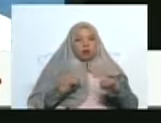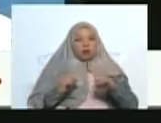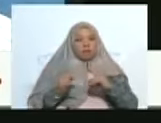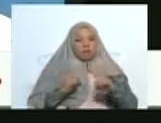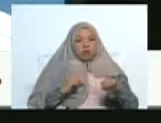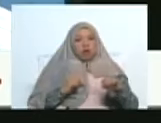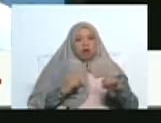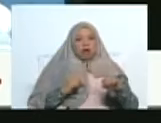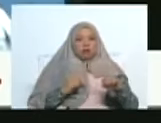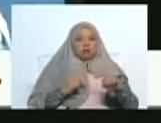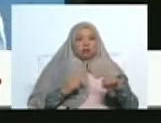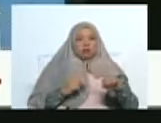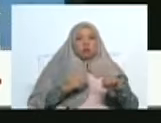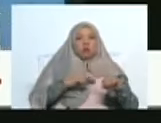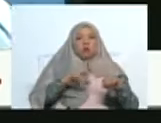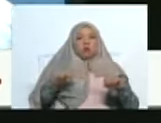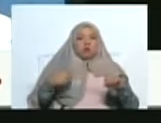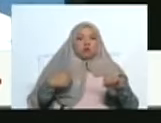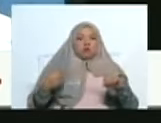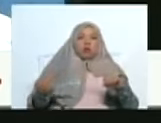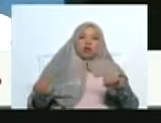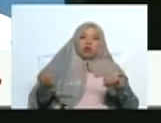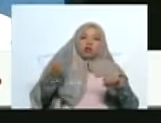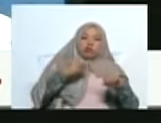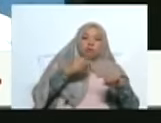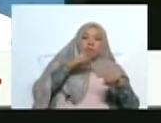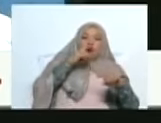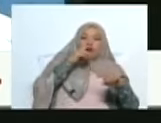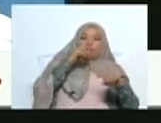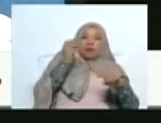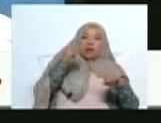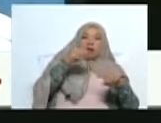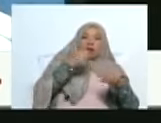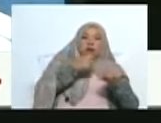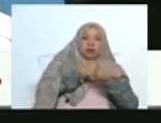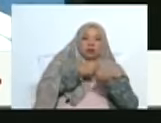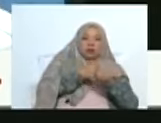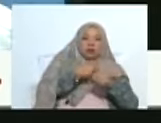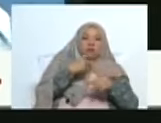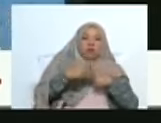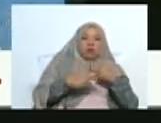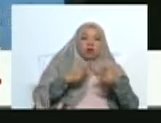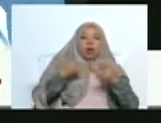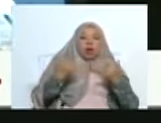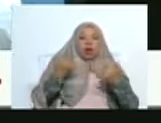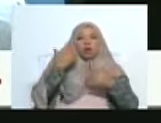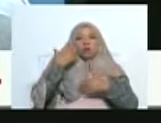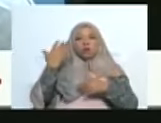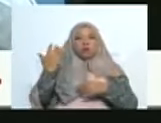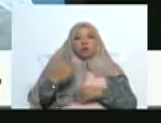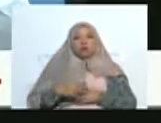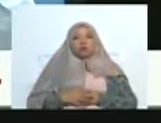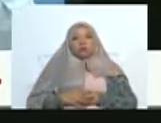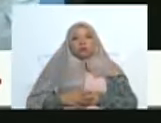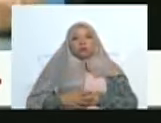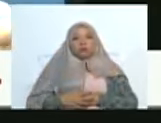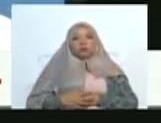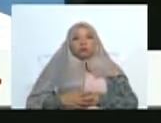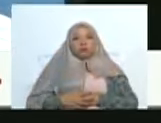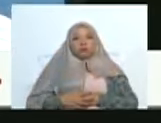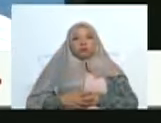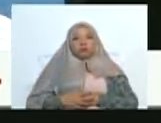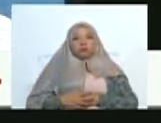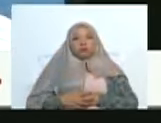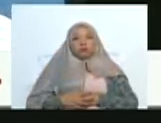personas, son elementos que se suman a la Estrategia Nacional del Desarrollo Económico y del Crecimiento, dejando